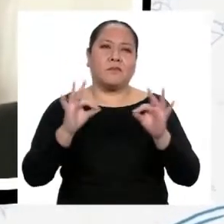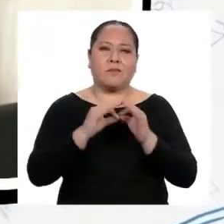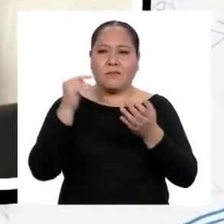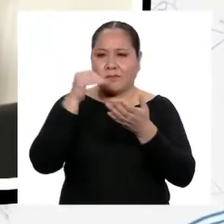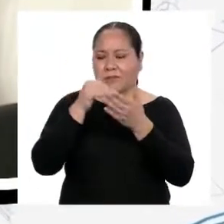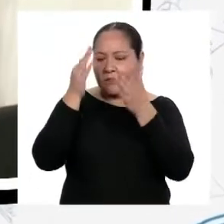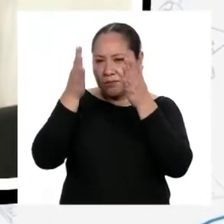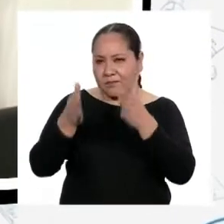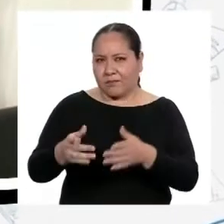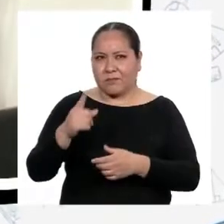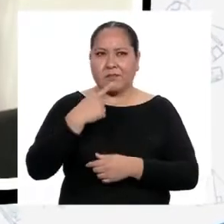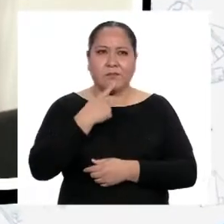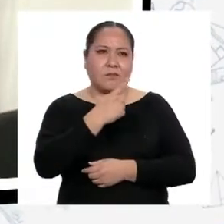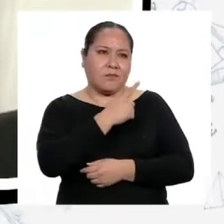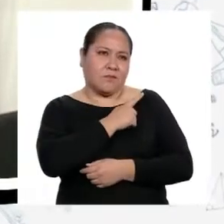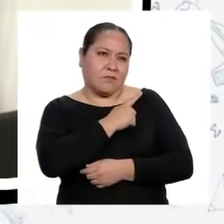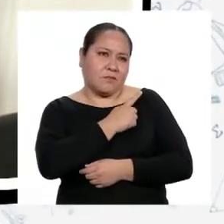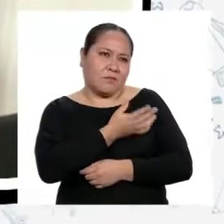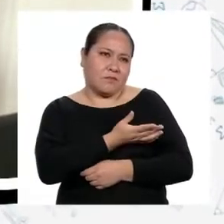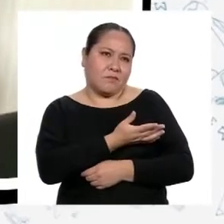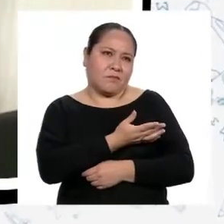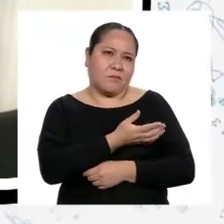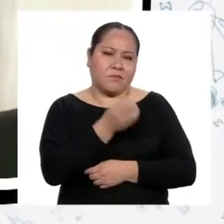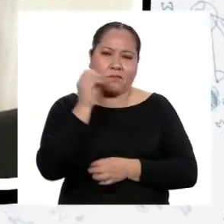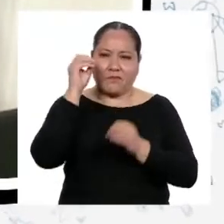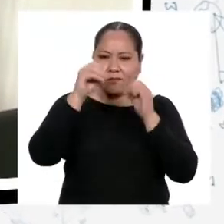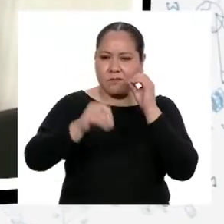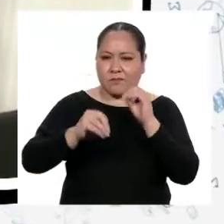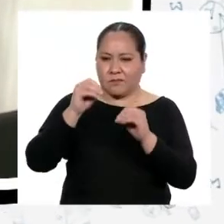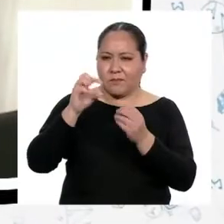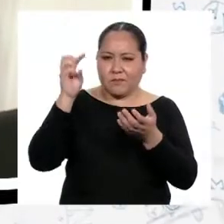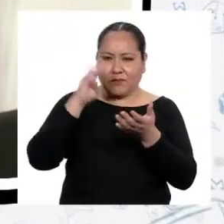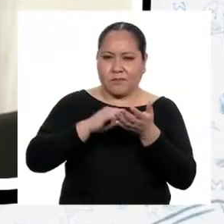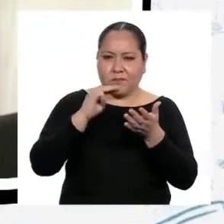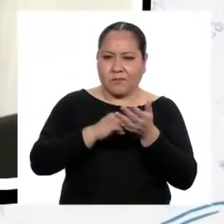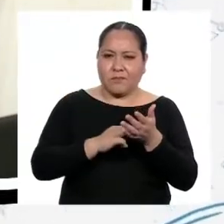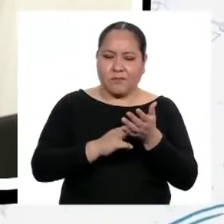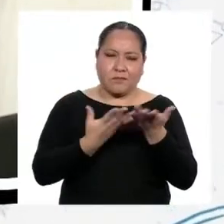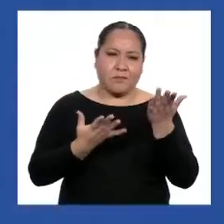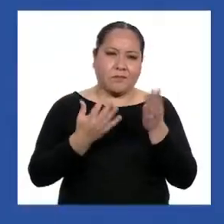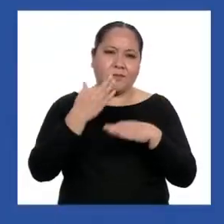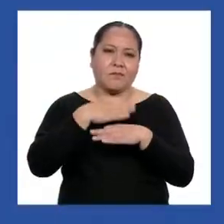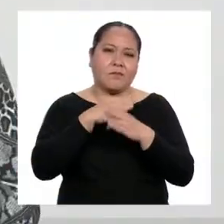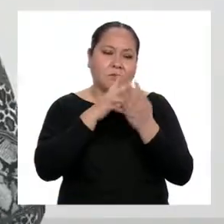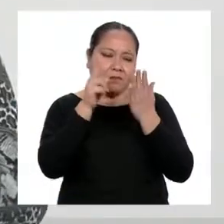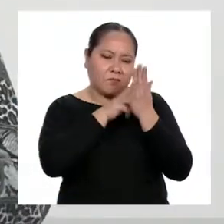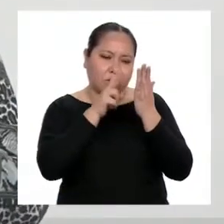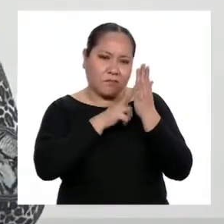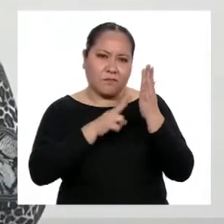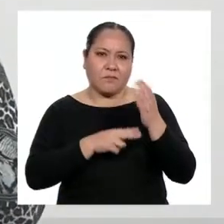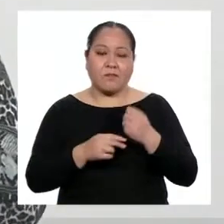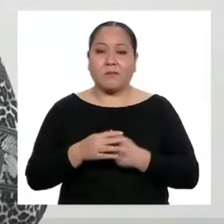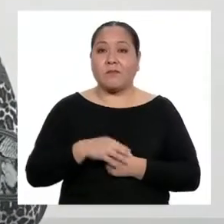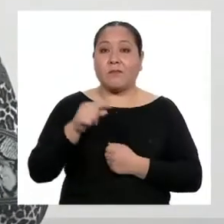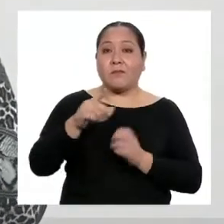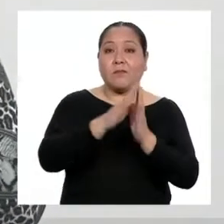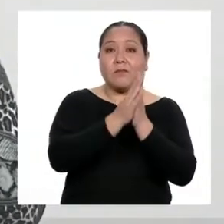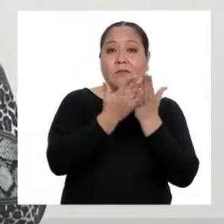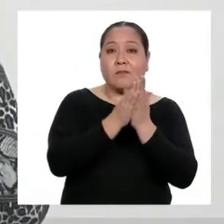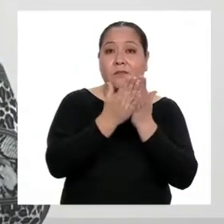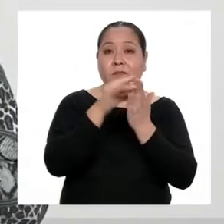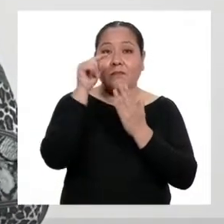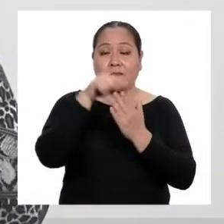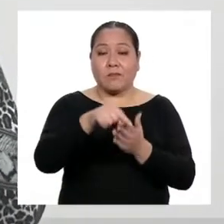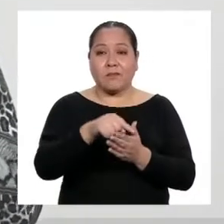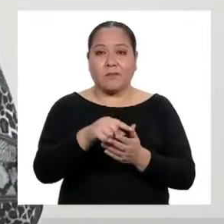estudiantes de primero y de secundaria generen más hábitos de lectura? En los libros hay una